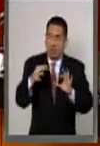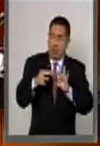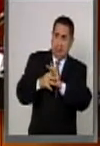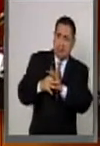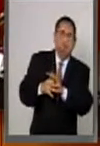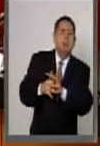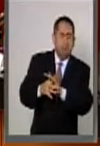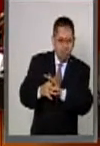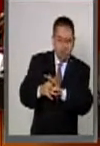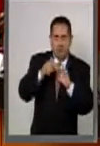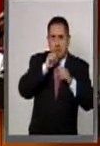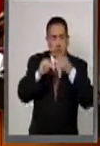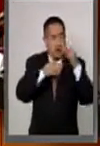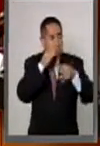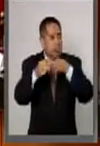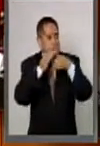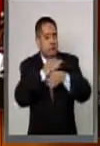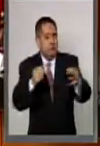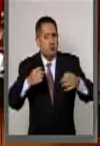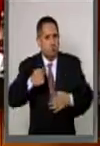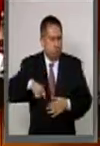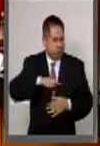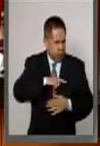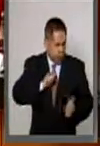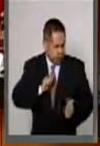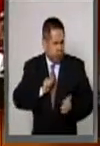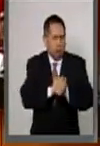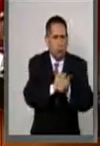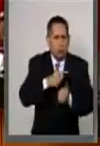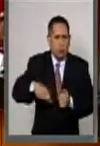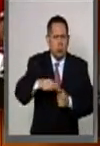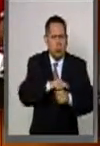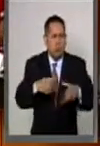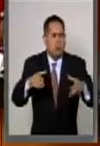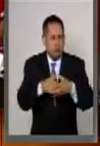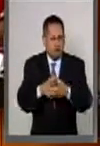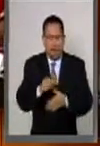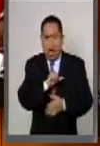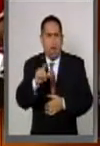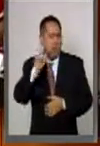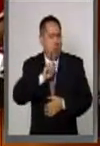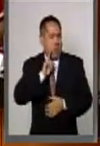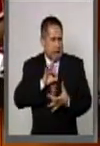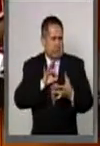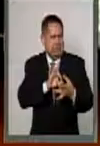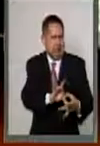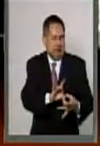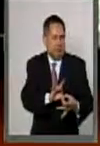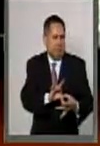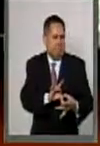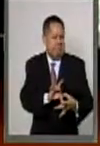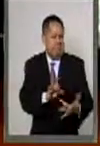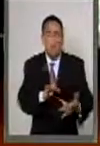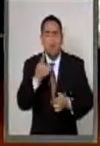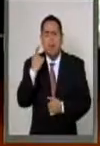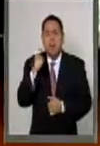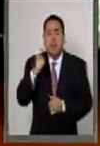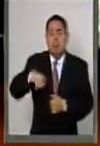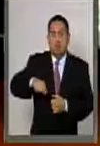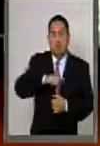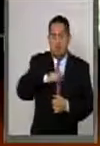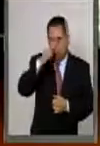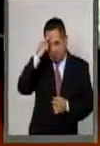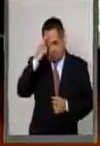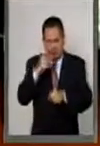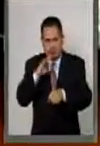se haya adherido a la campaña Nosotros con Ellas, Her for Shea, con la finalidad de generar acciones que